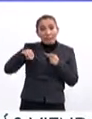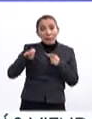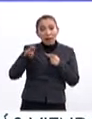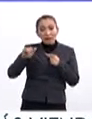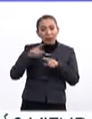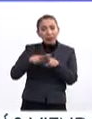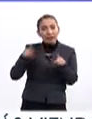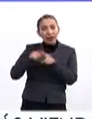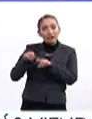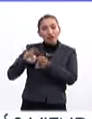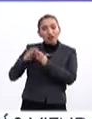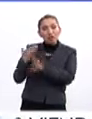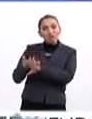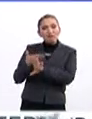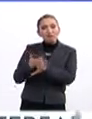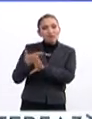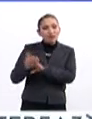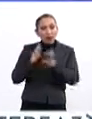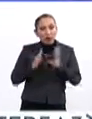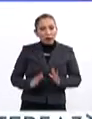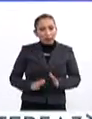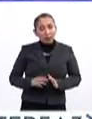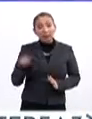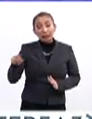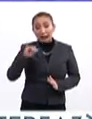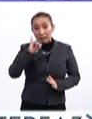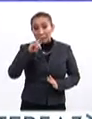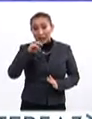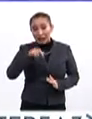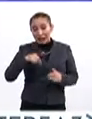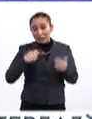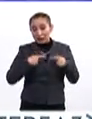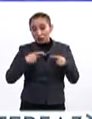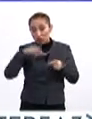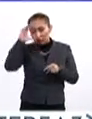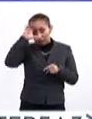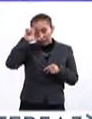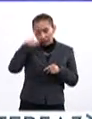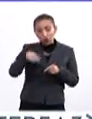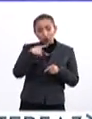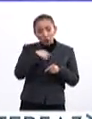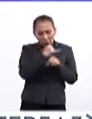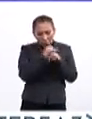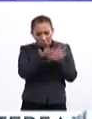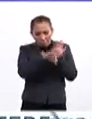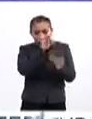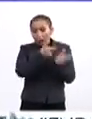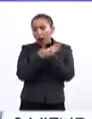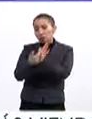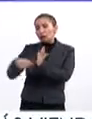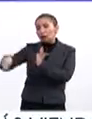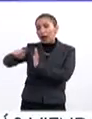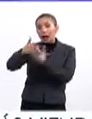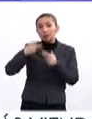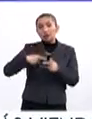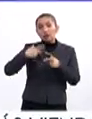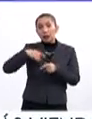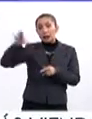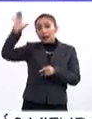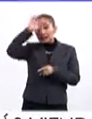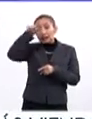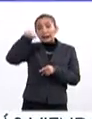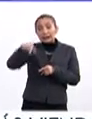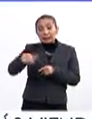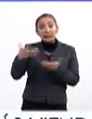dispuesto a diferentes tipos de estrés. Los investigadores del Politécnico Nacional esperan que su investigación pueda servir a la comunidad científica